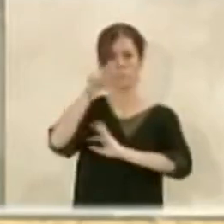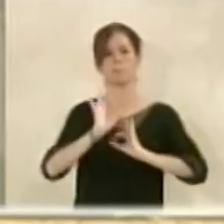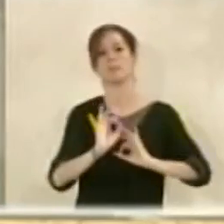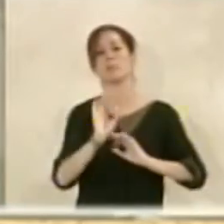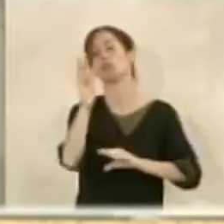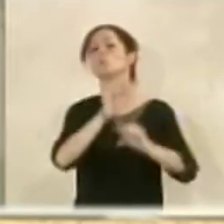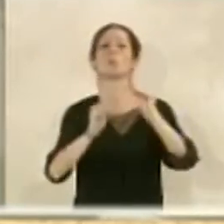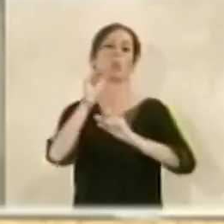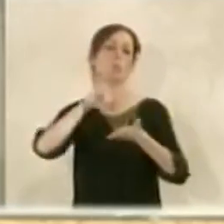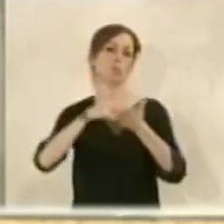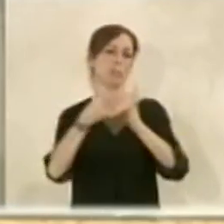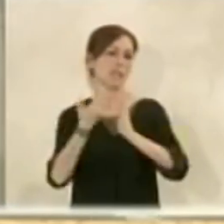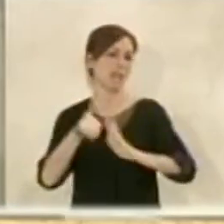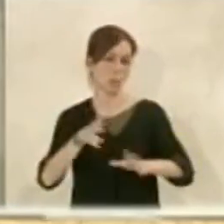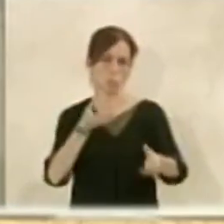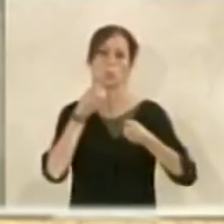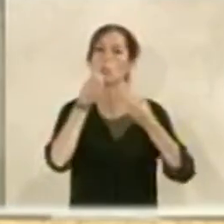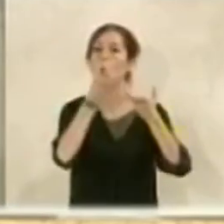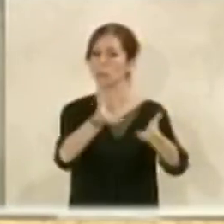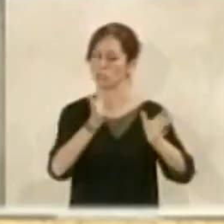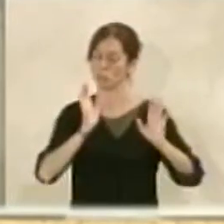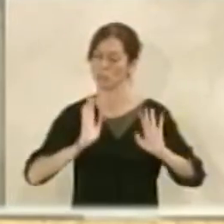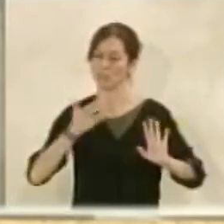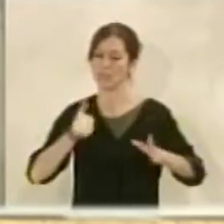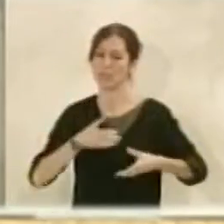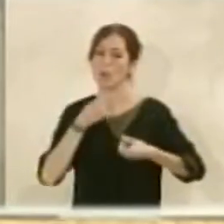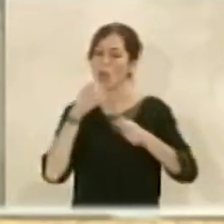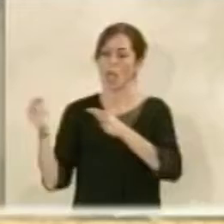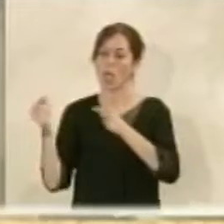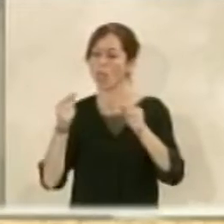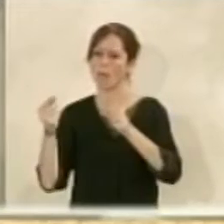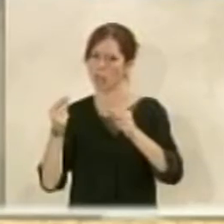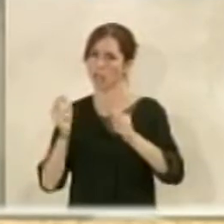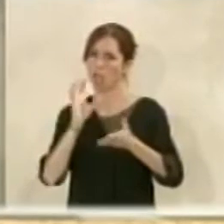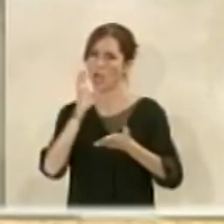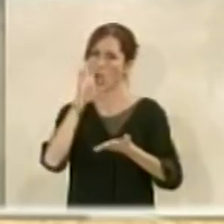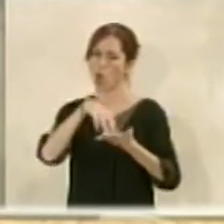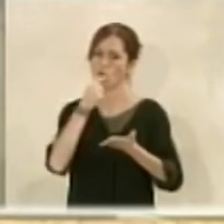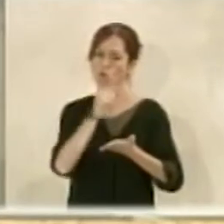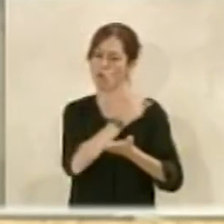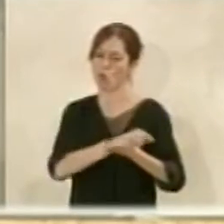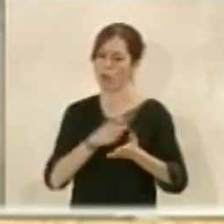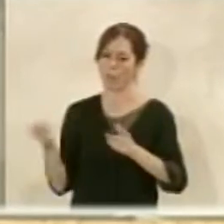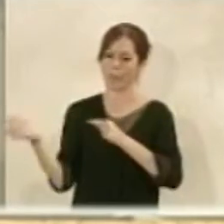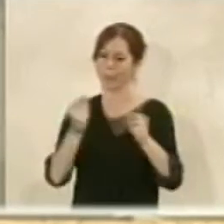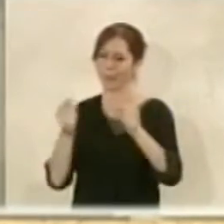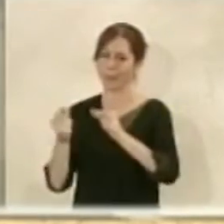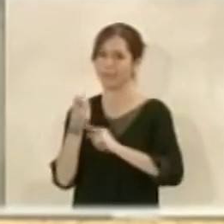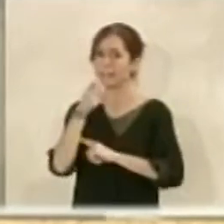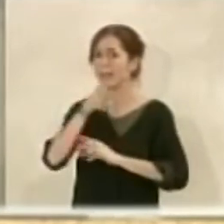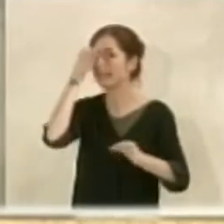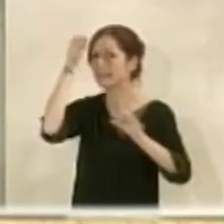solución técnica a que hemos llegado y ya les puedo decir yo que no sin mucho debate con la cruz roja e incluso con algún